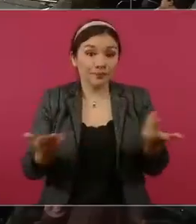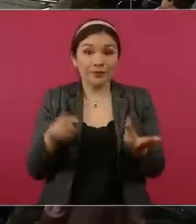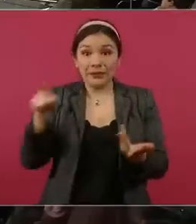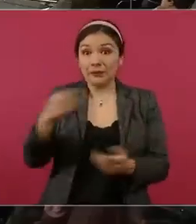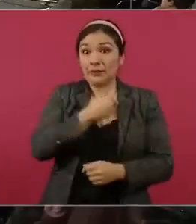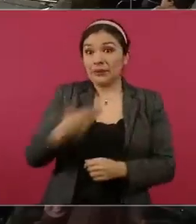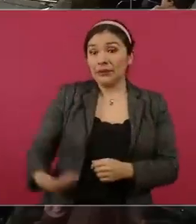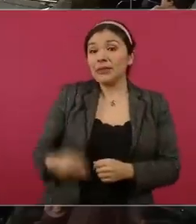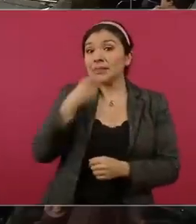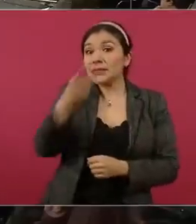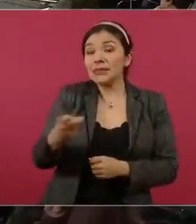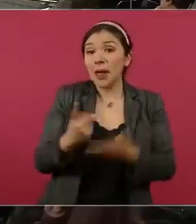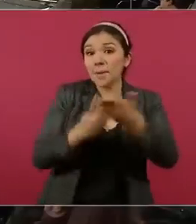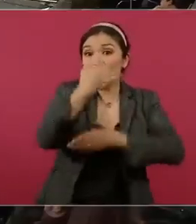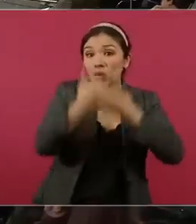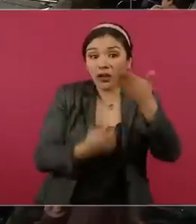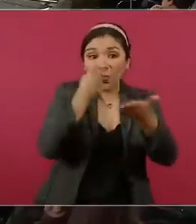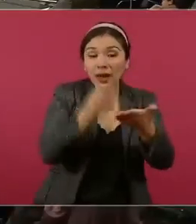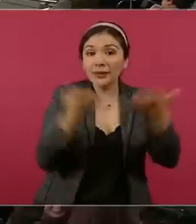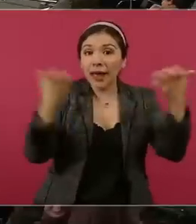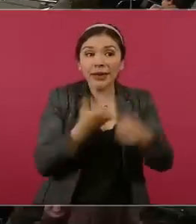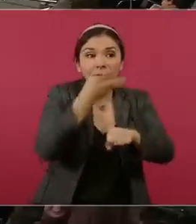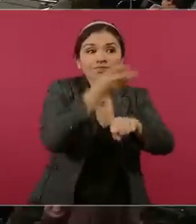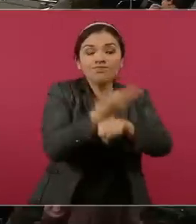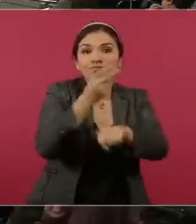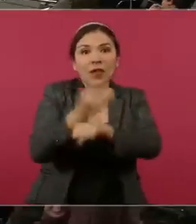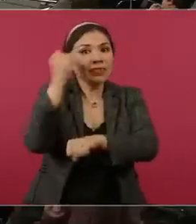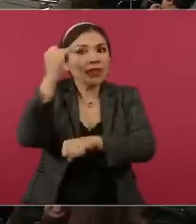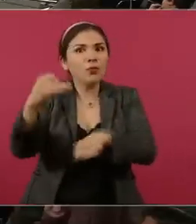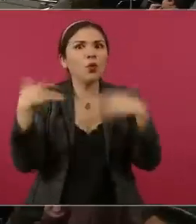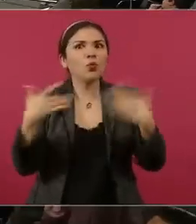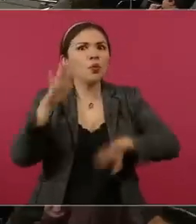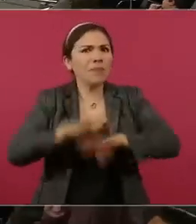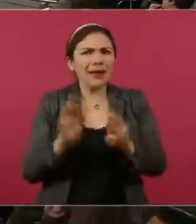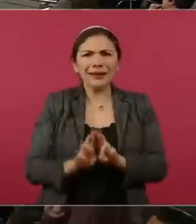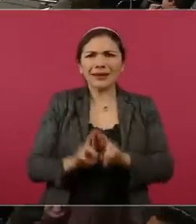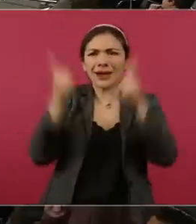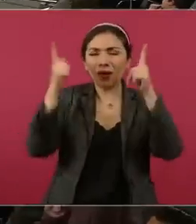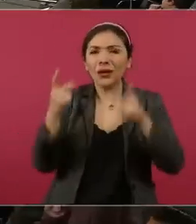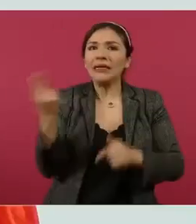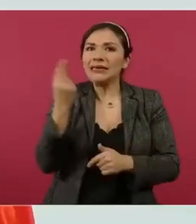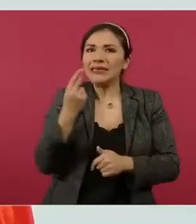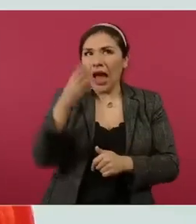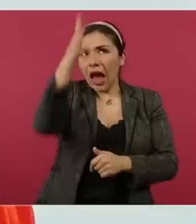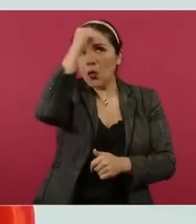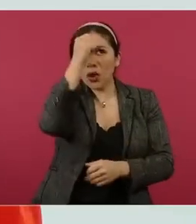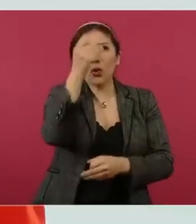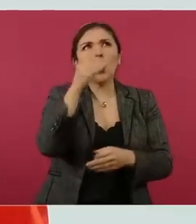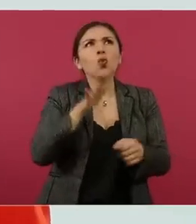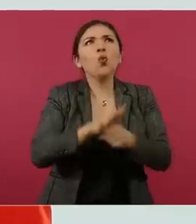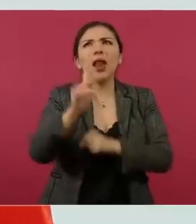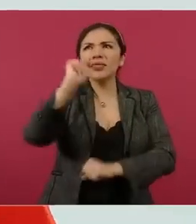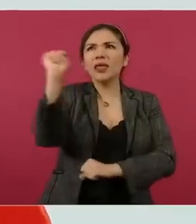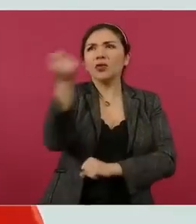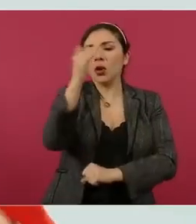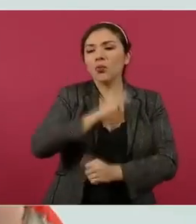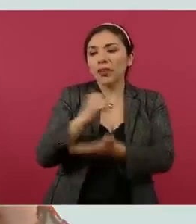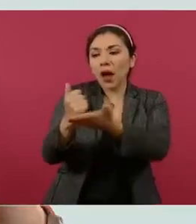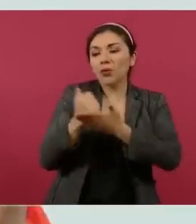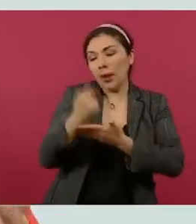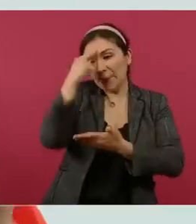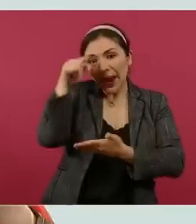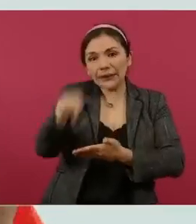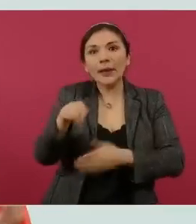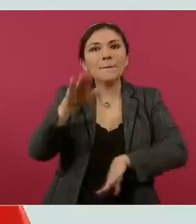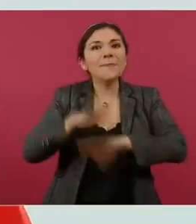el señor presidente, este es un proyecto que se está implementando en tiempo récord y tenemos que buscar todas las tecnologías que nos ayuden a hacerlo